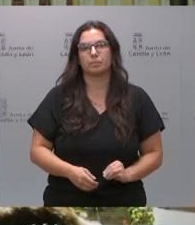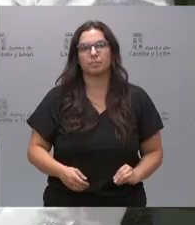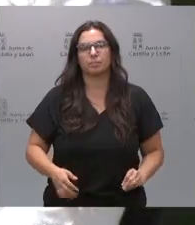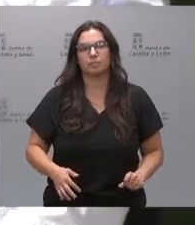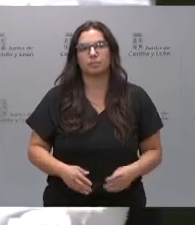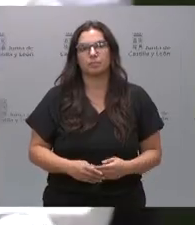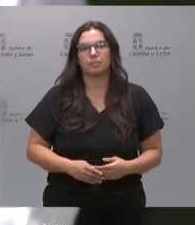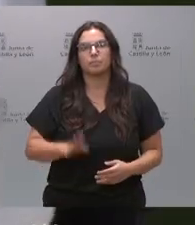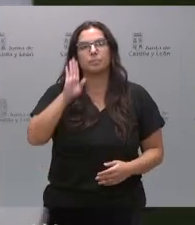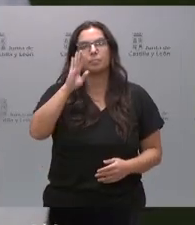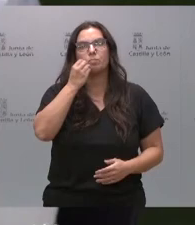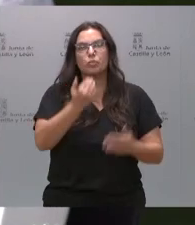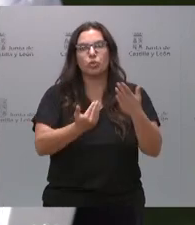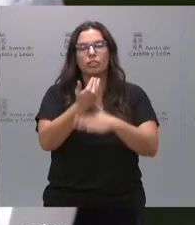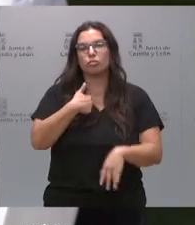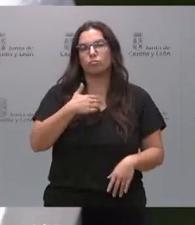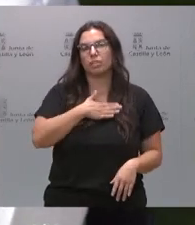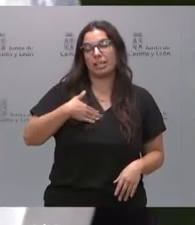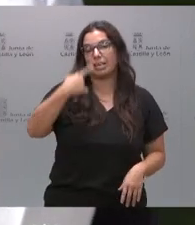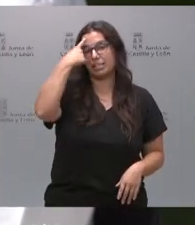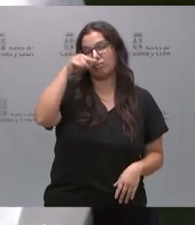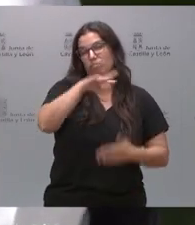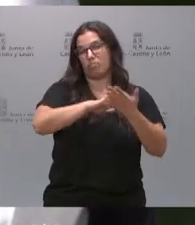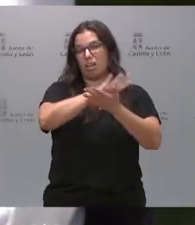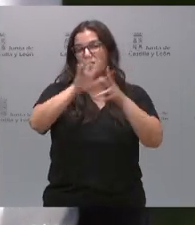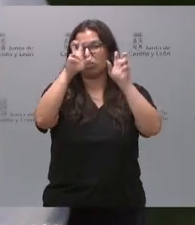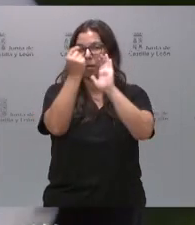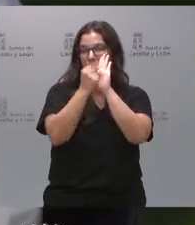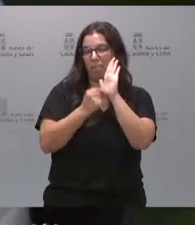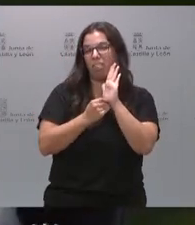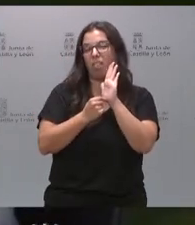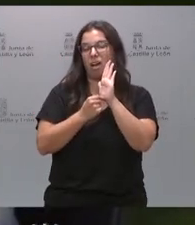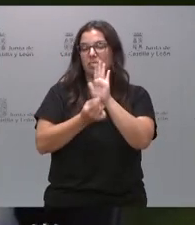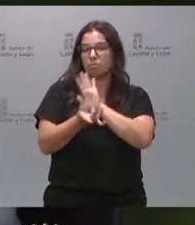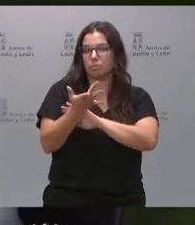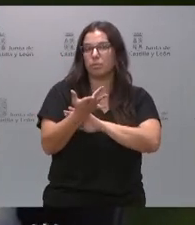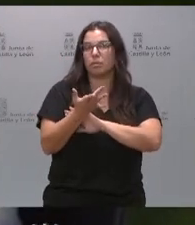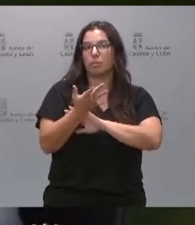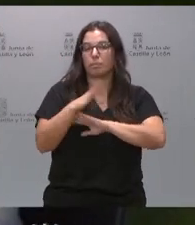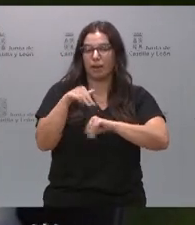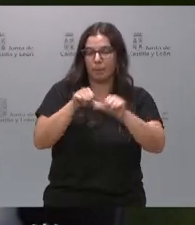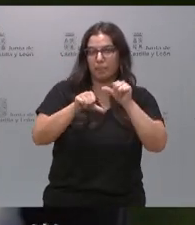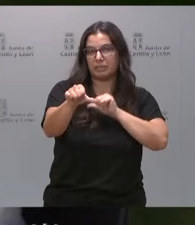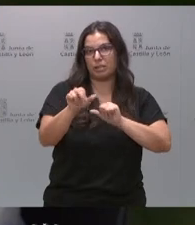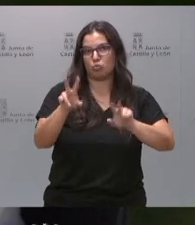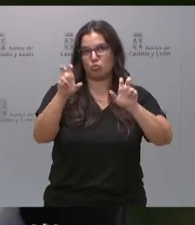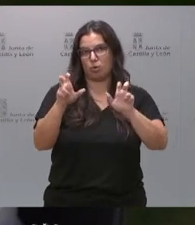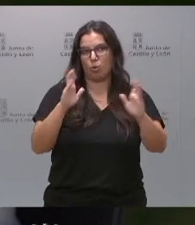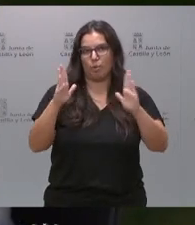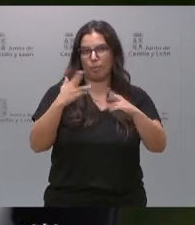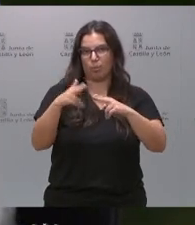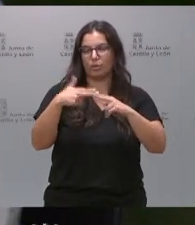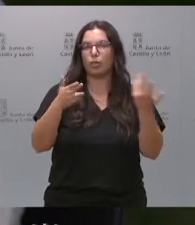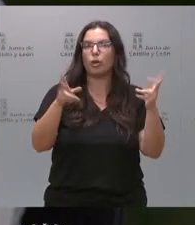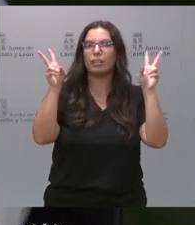Buenos días. Yo quería saber, aunque he hablado de las medidas que va a implementar en este nuevo curso político, me gustaría saber cómo va el tema